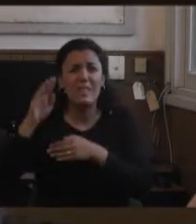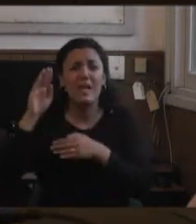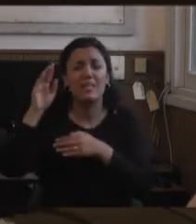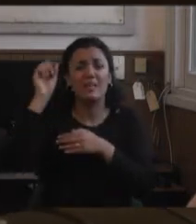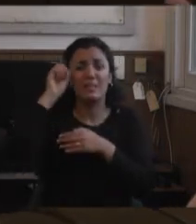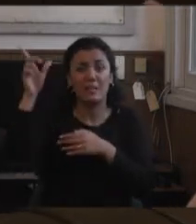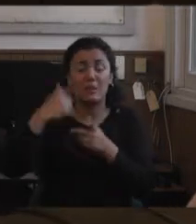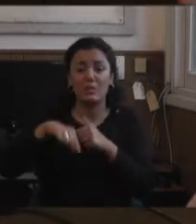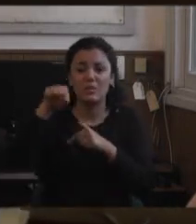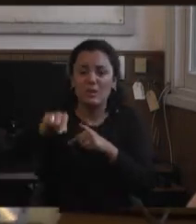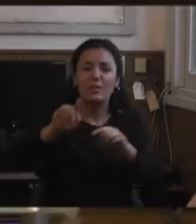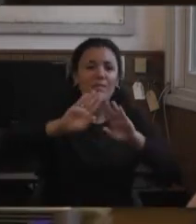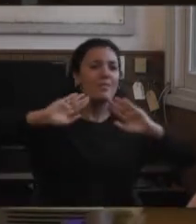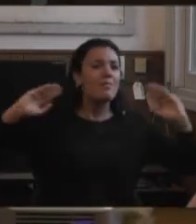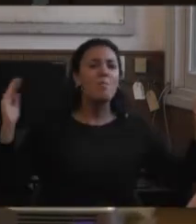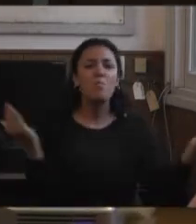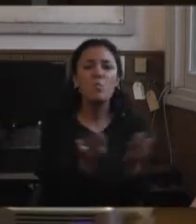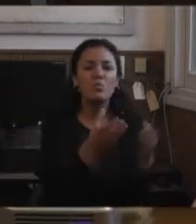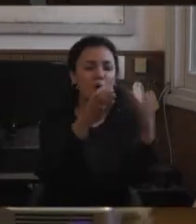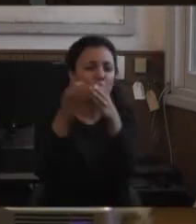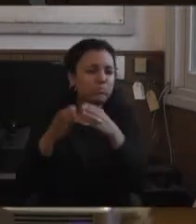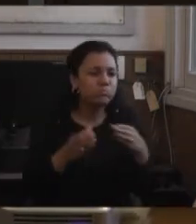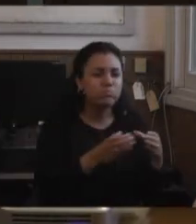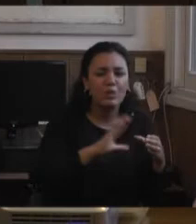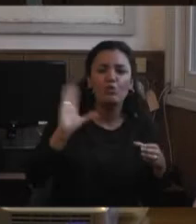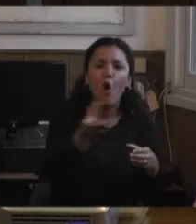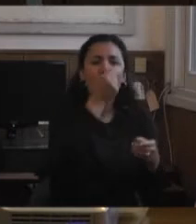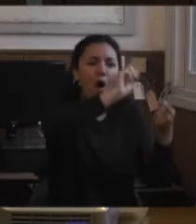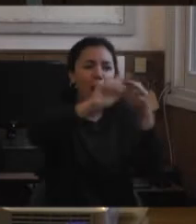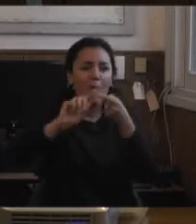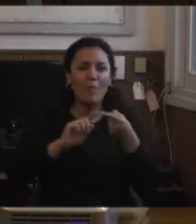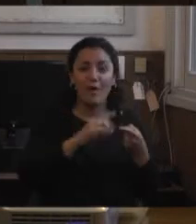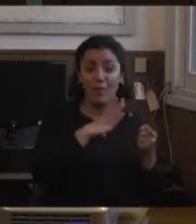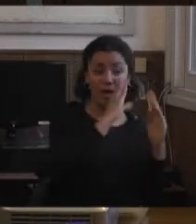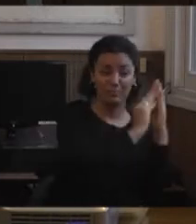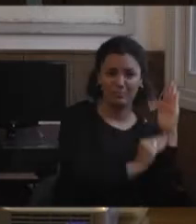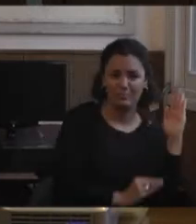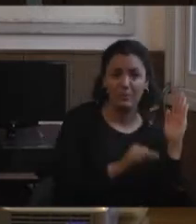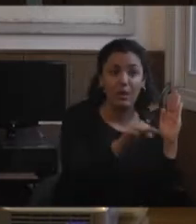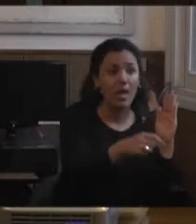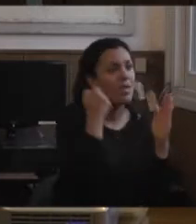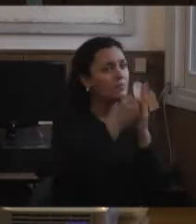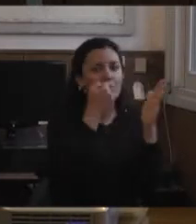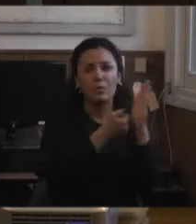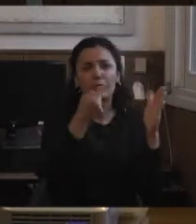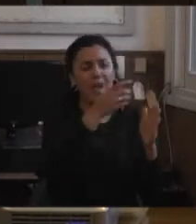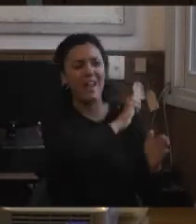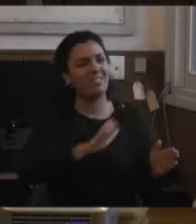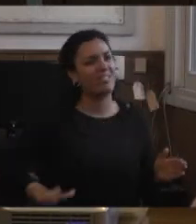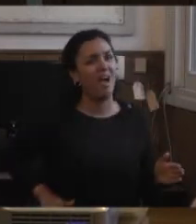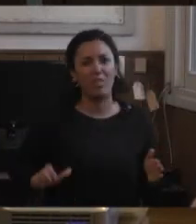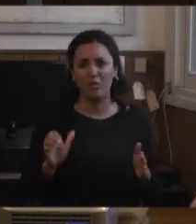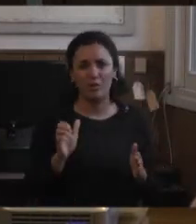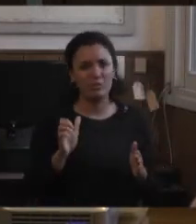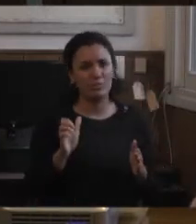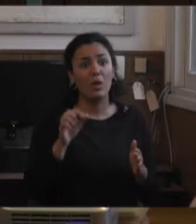mundo, realmente fue algo, un instrumento valioso. Y lo más valioso es que insta a los gobiernos a que cumplen. Es decir, al Estado le da lugar de